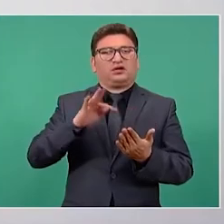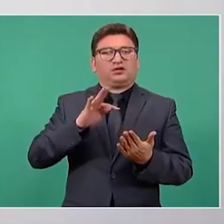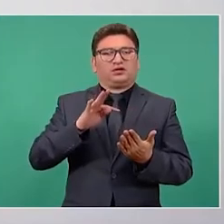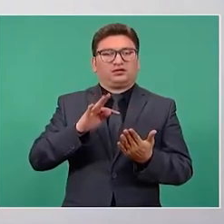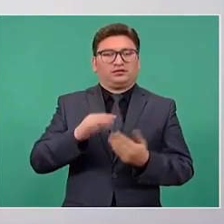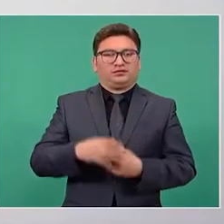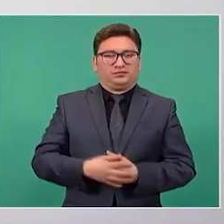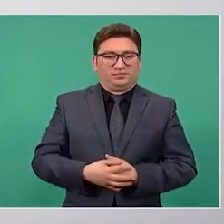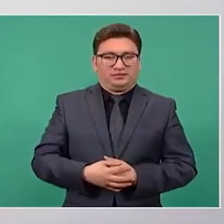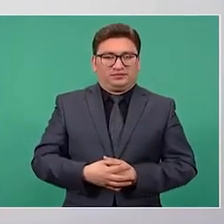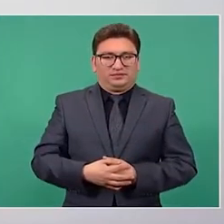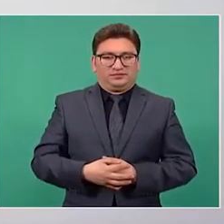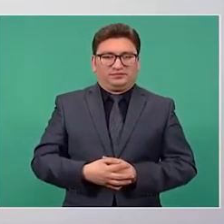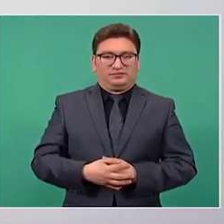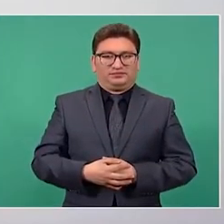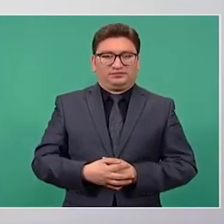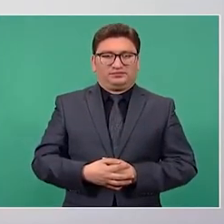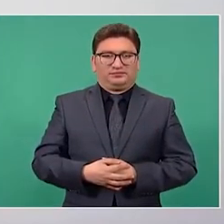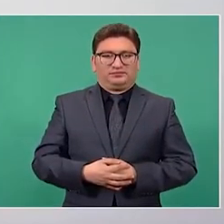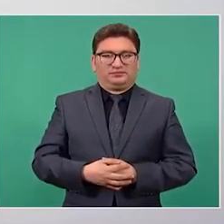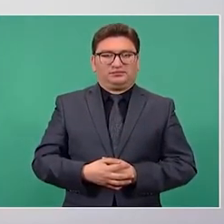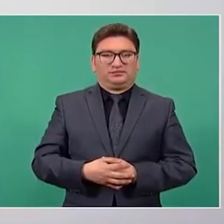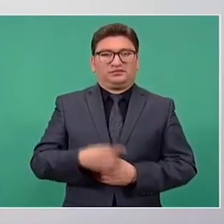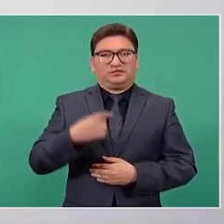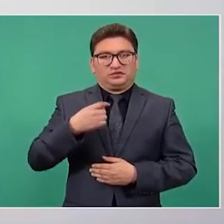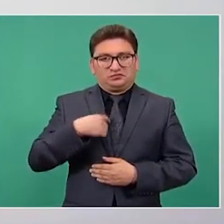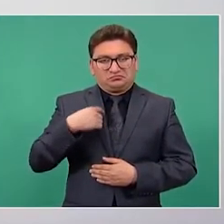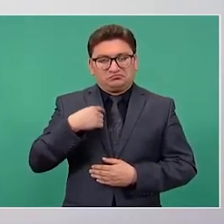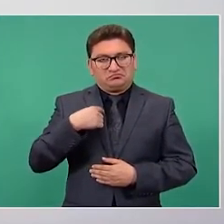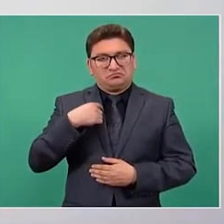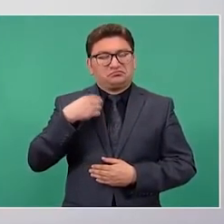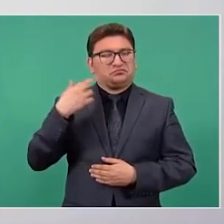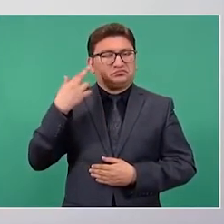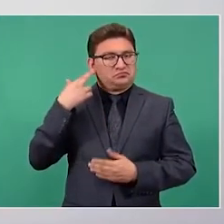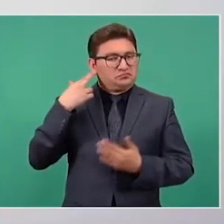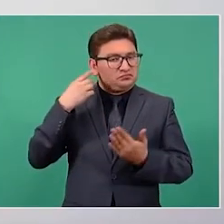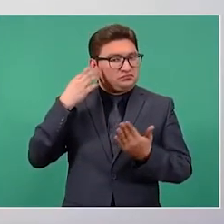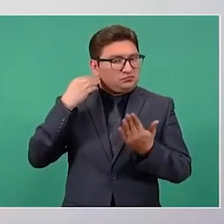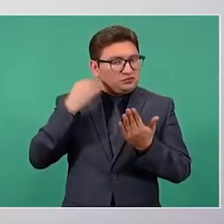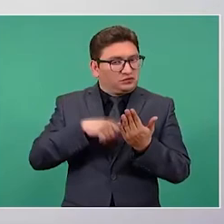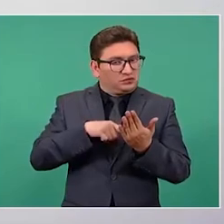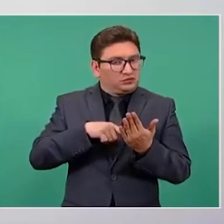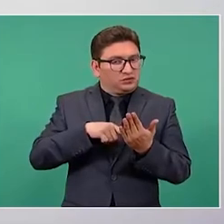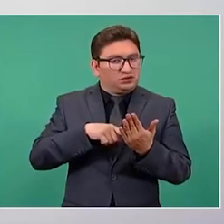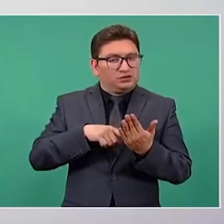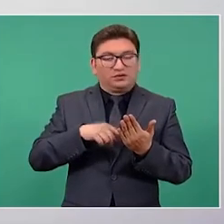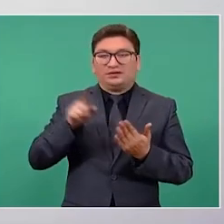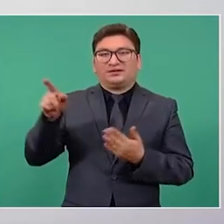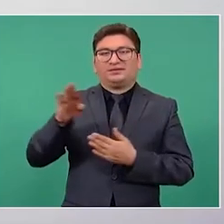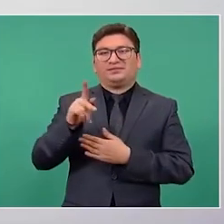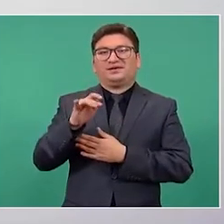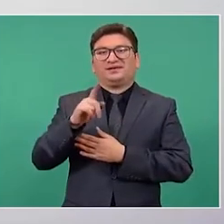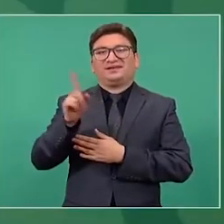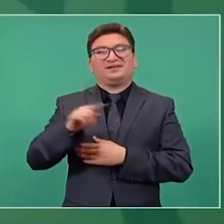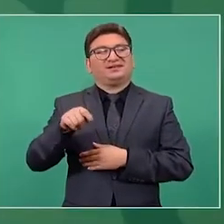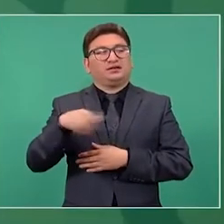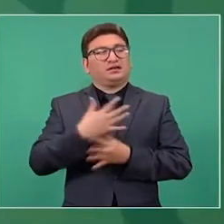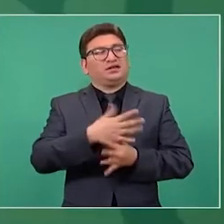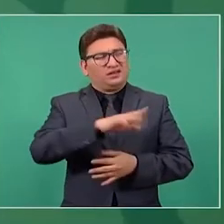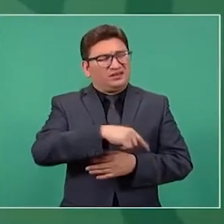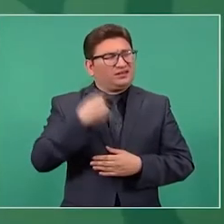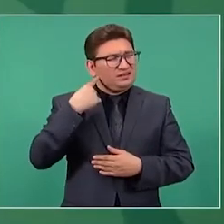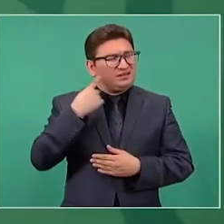Y como estaba con volumen, me dice Beatriz, ¿cómo va a estar escuchando eso? No, no,